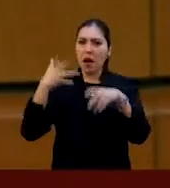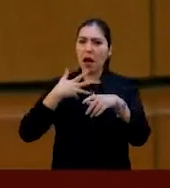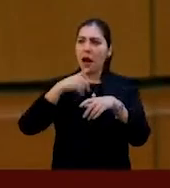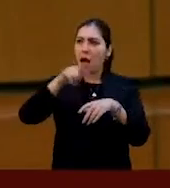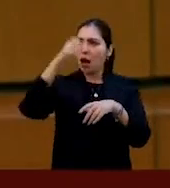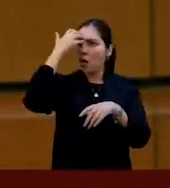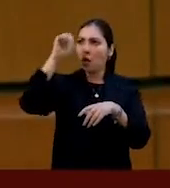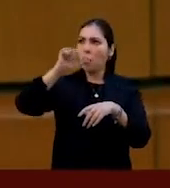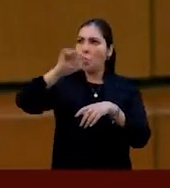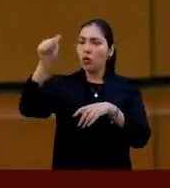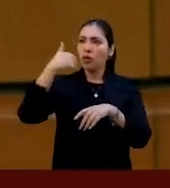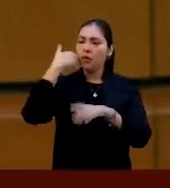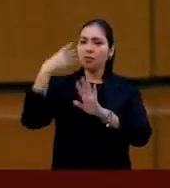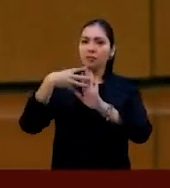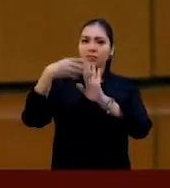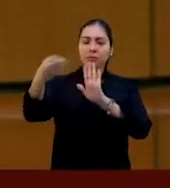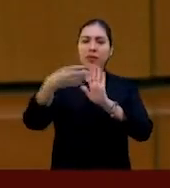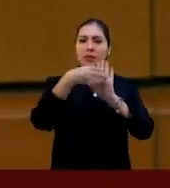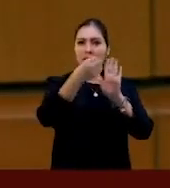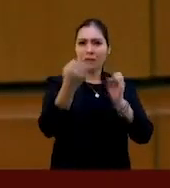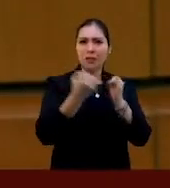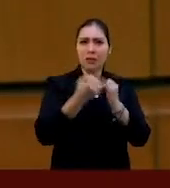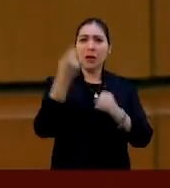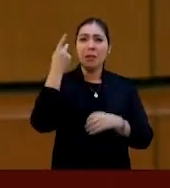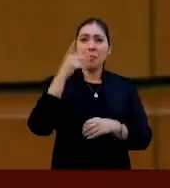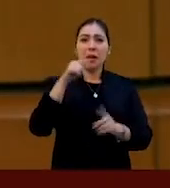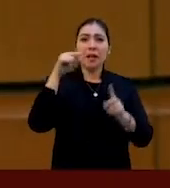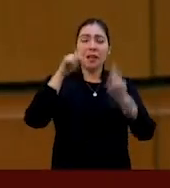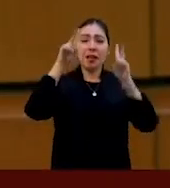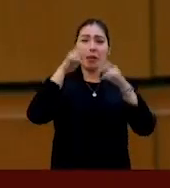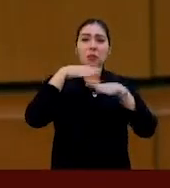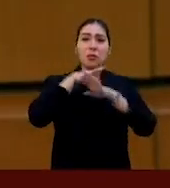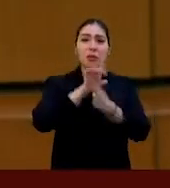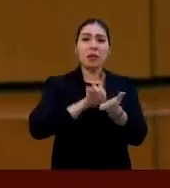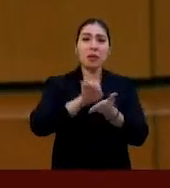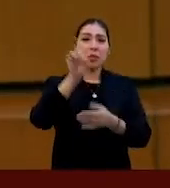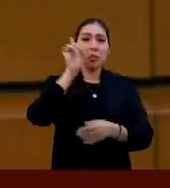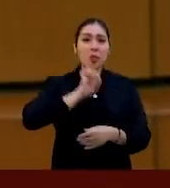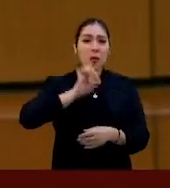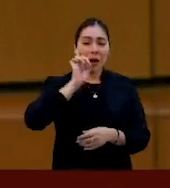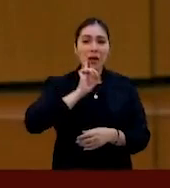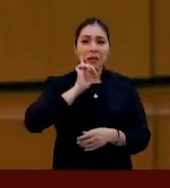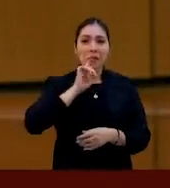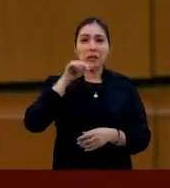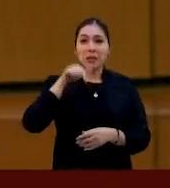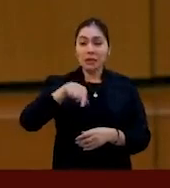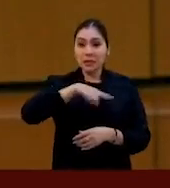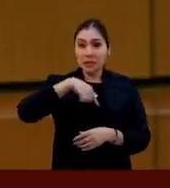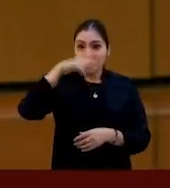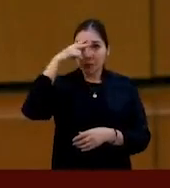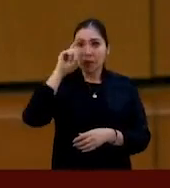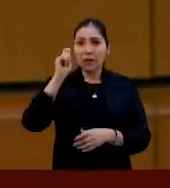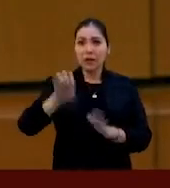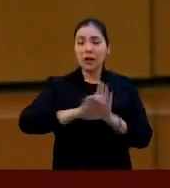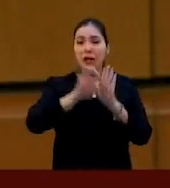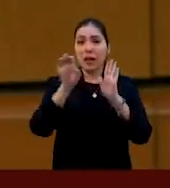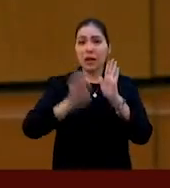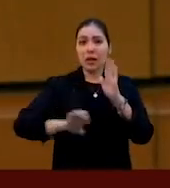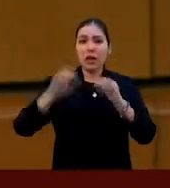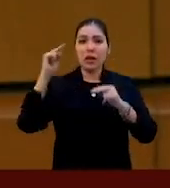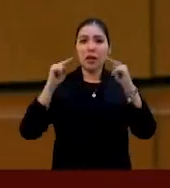de los derechos de las mujeres, somos un ejemplo a nivel mundial. Se los digo, sabedora de ellos. Gracias.